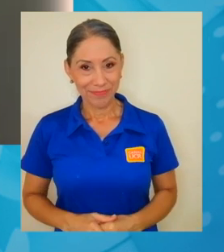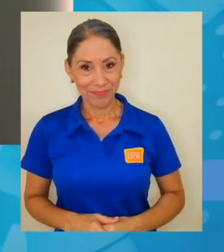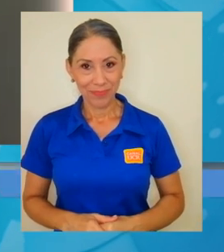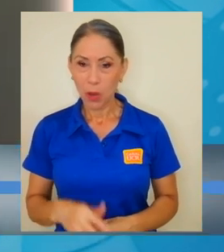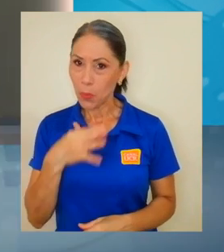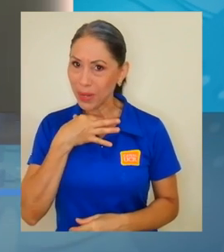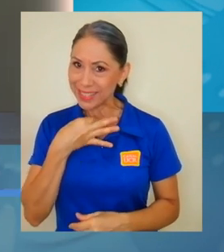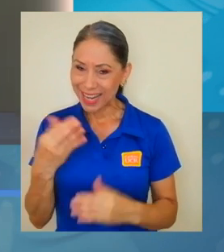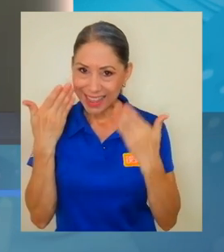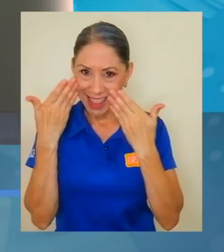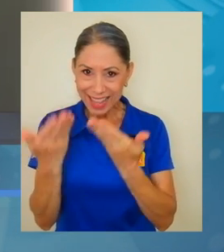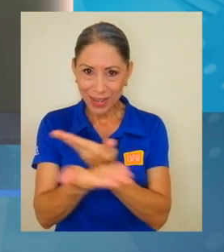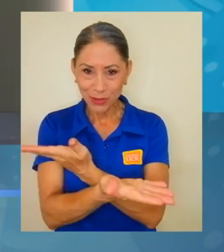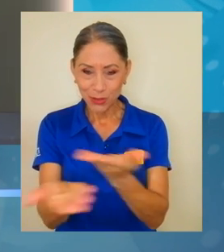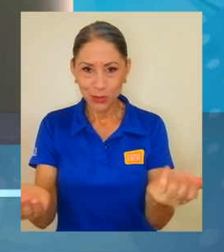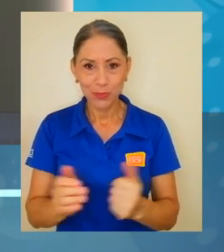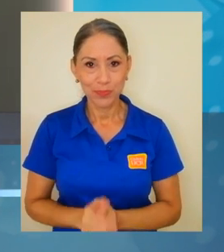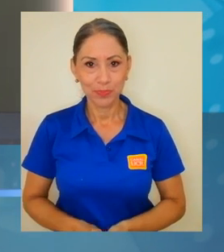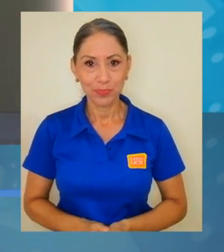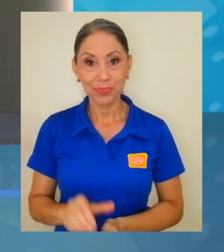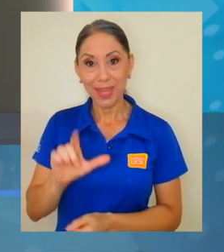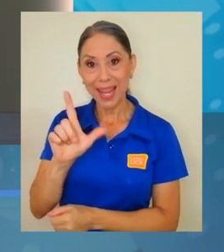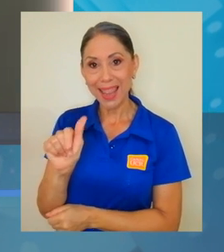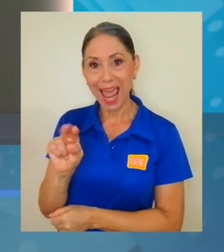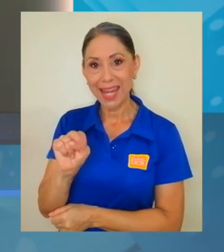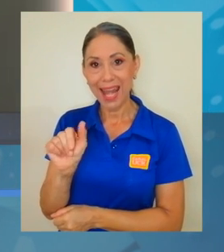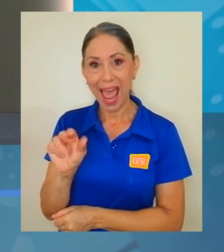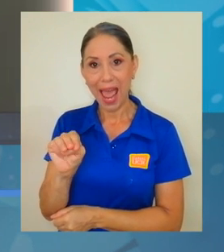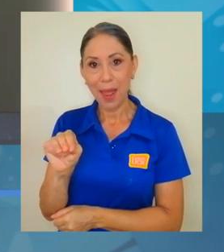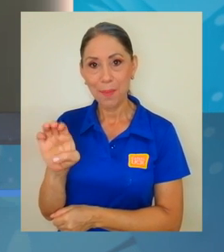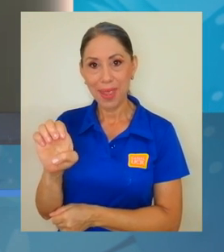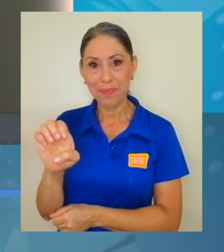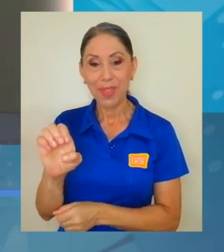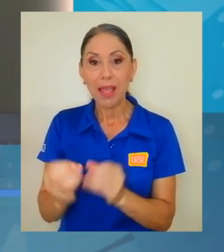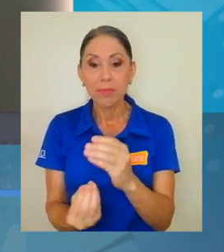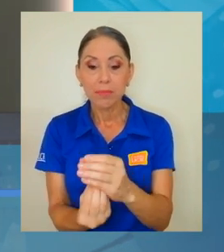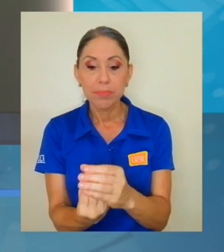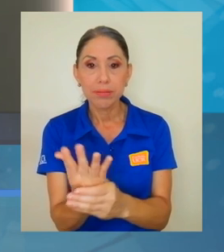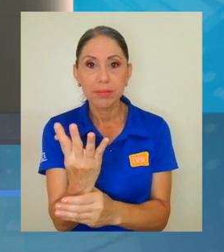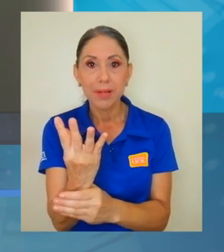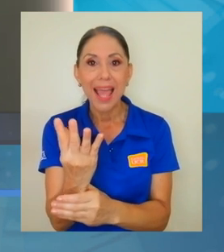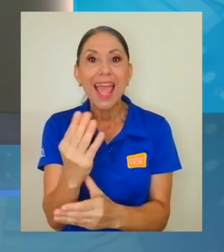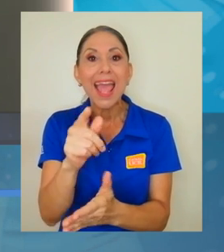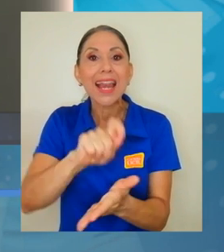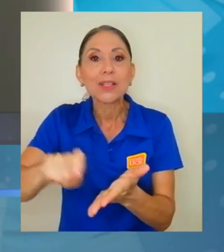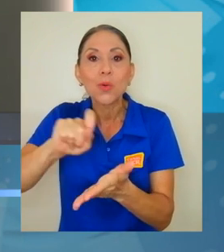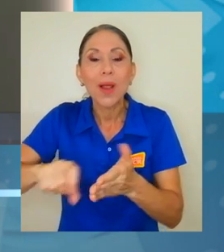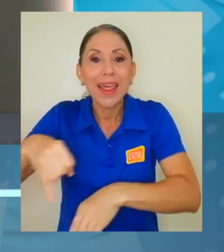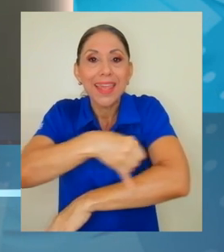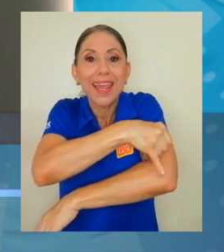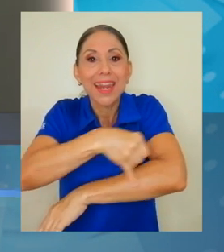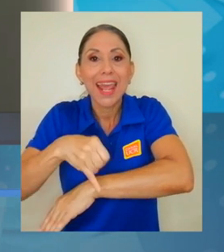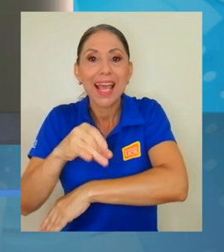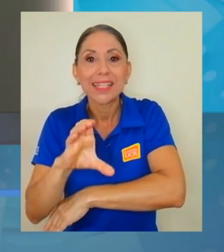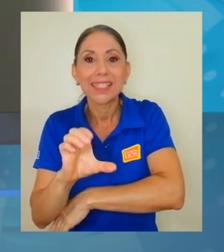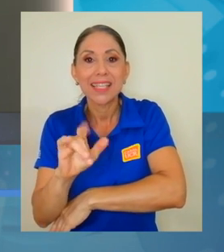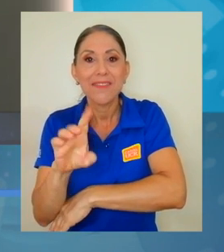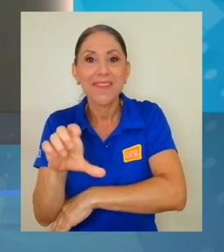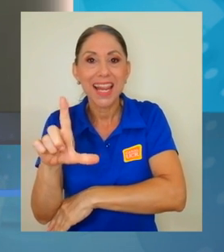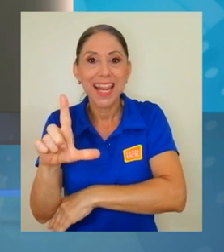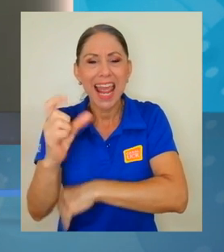Un placer atenderlos. El ANAMI nace dentro de la Escuela de Ingeniería Civil en los años 50.